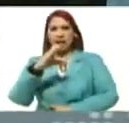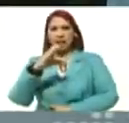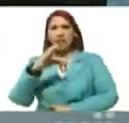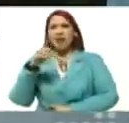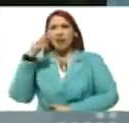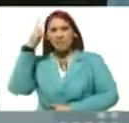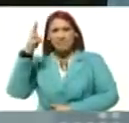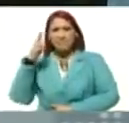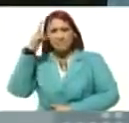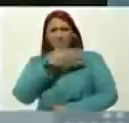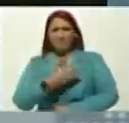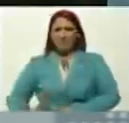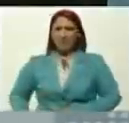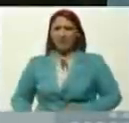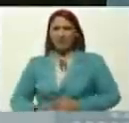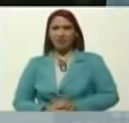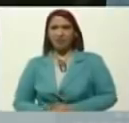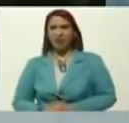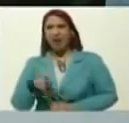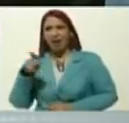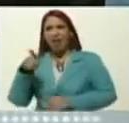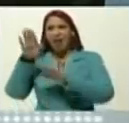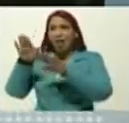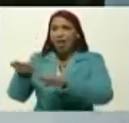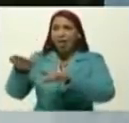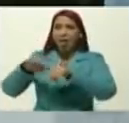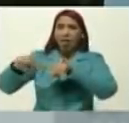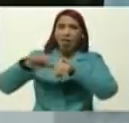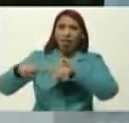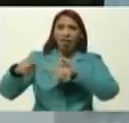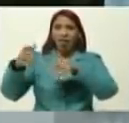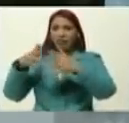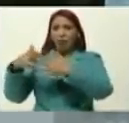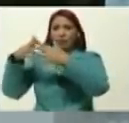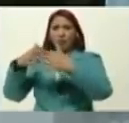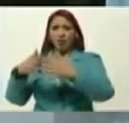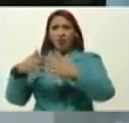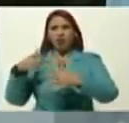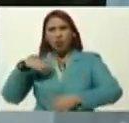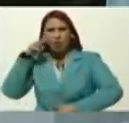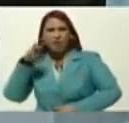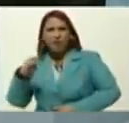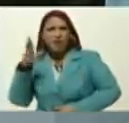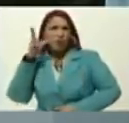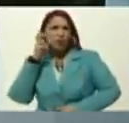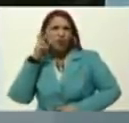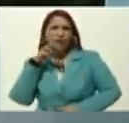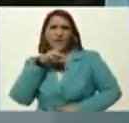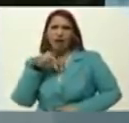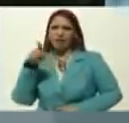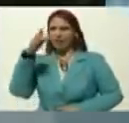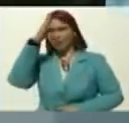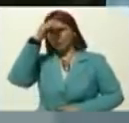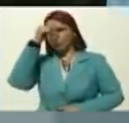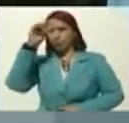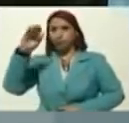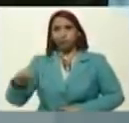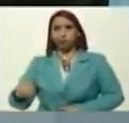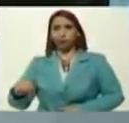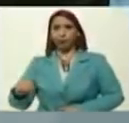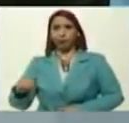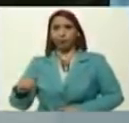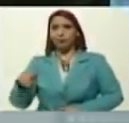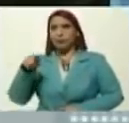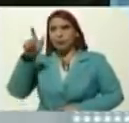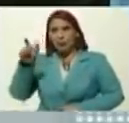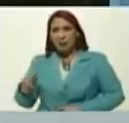calle, que es un lacayo, de los gringos, y de Trump, yo cuando lo vi, y lo escuché hablando, dije, truncito, la calle